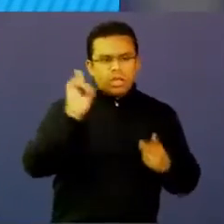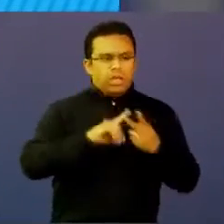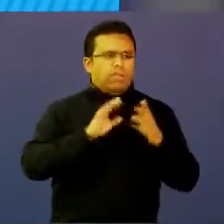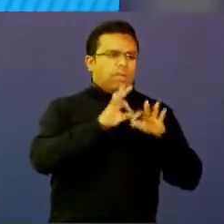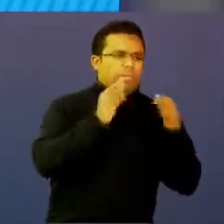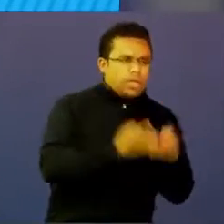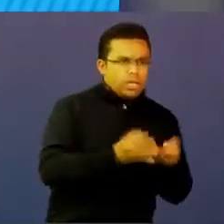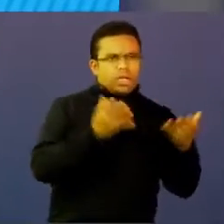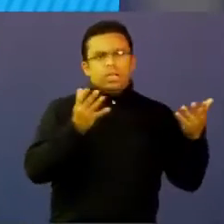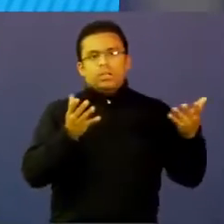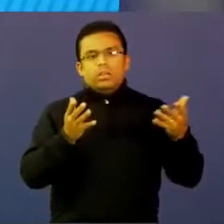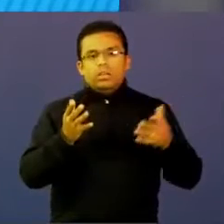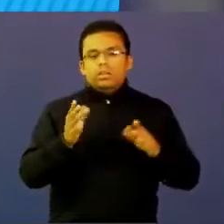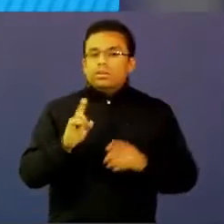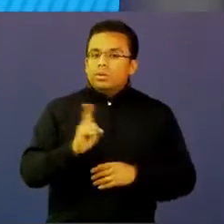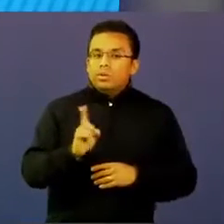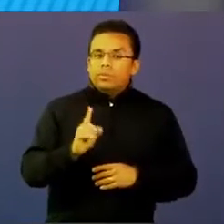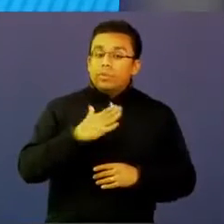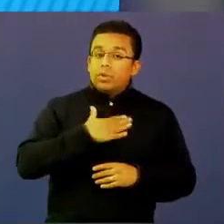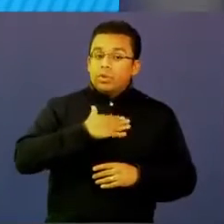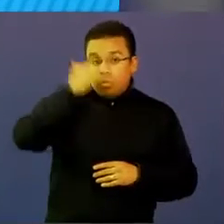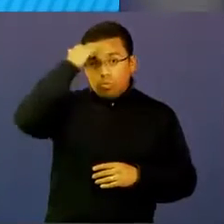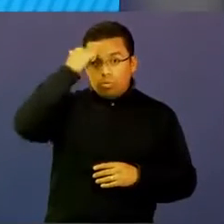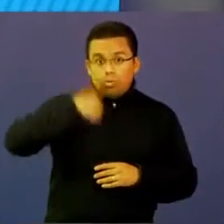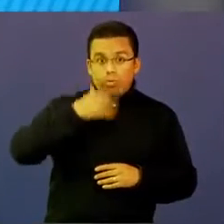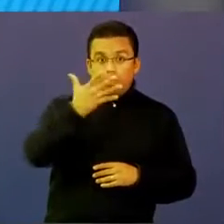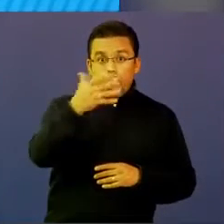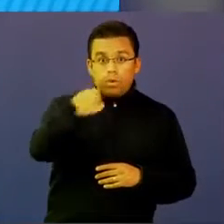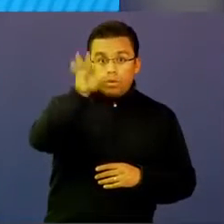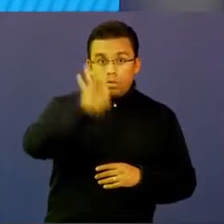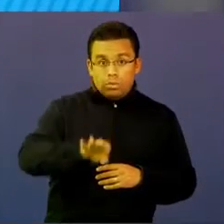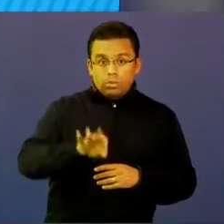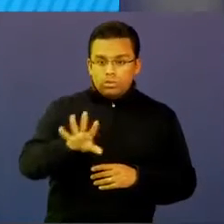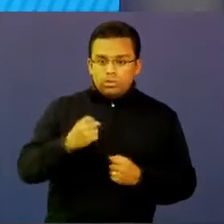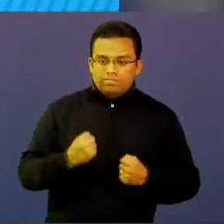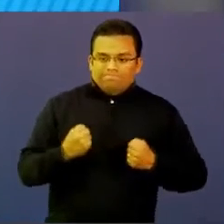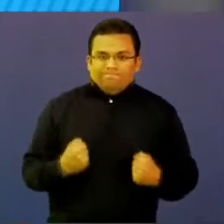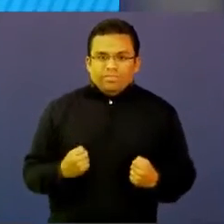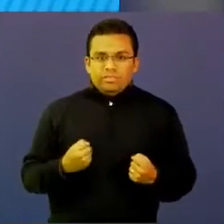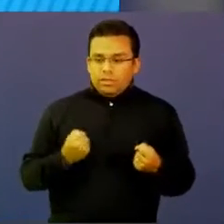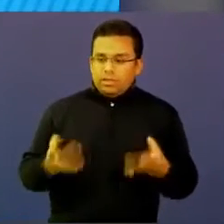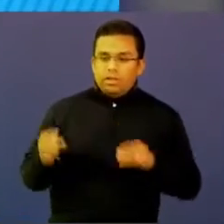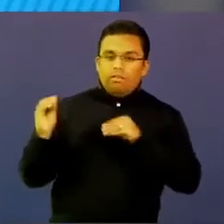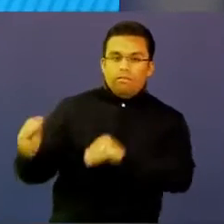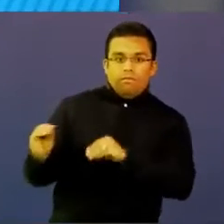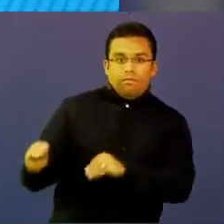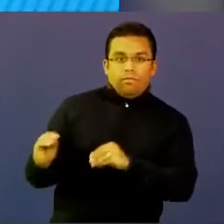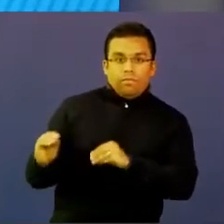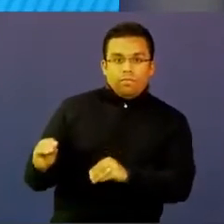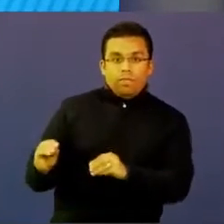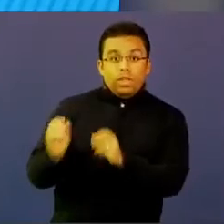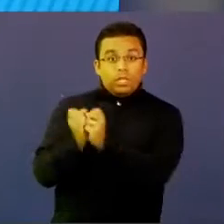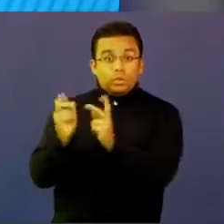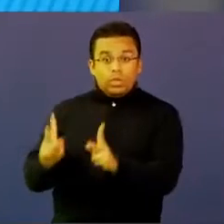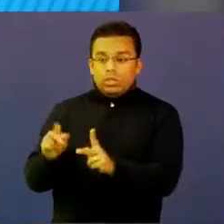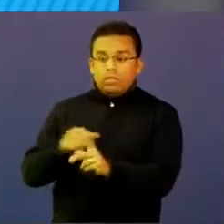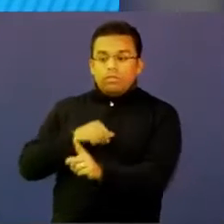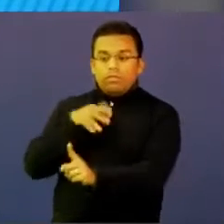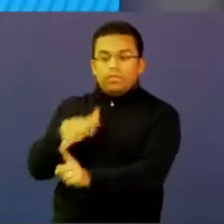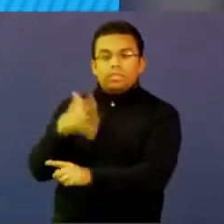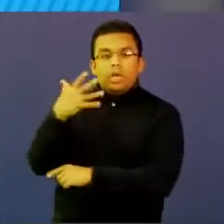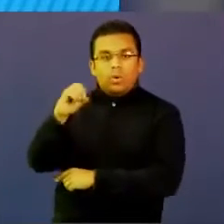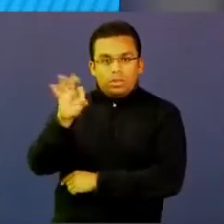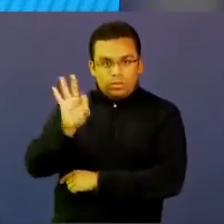la familia. El maestro está teniendo un porcentaje de peso en esa formación del estudiante que incide en un 50%.